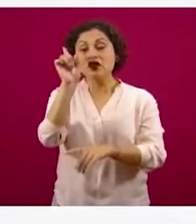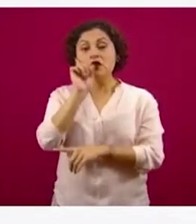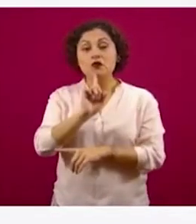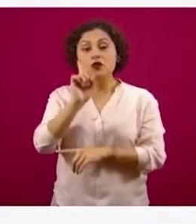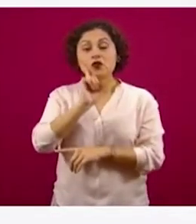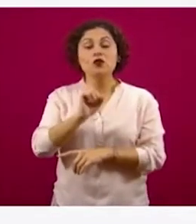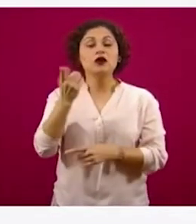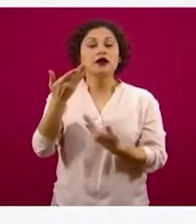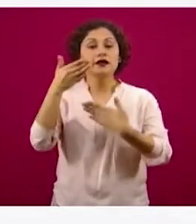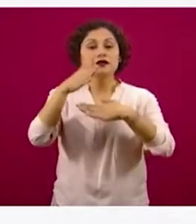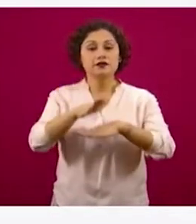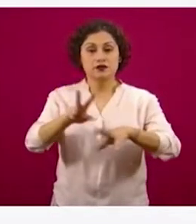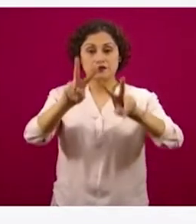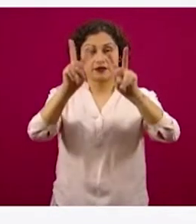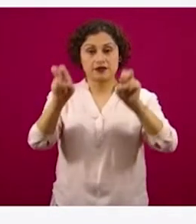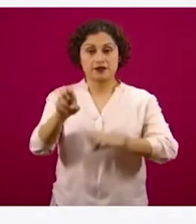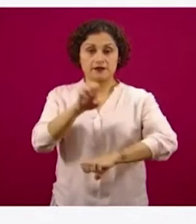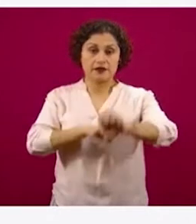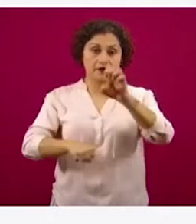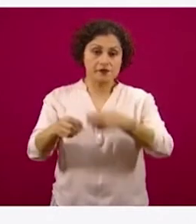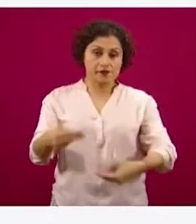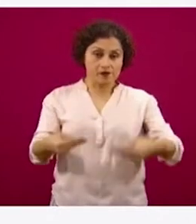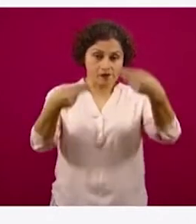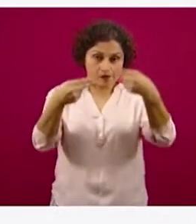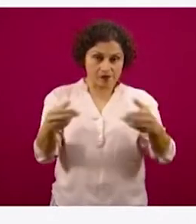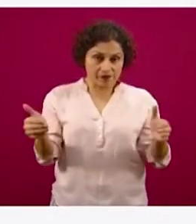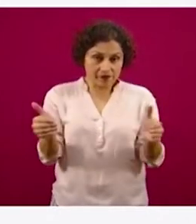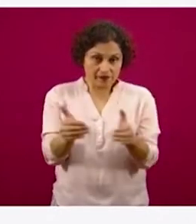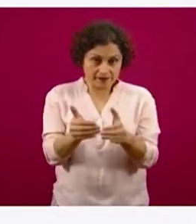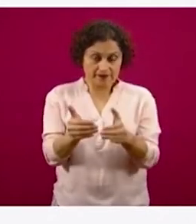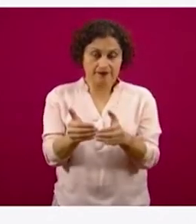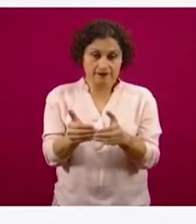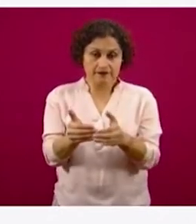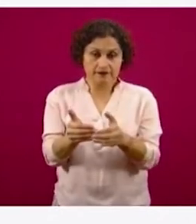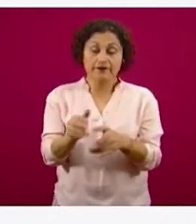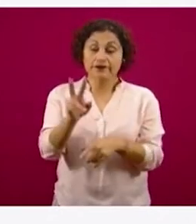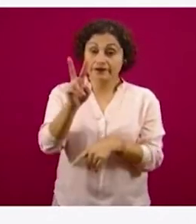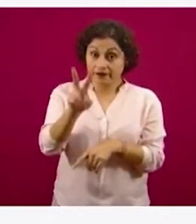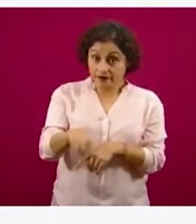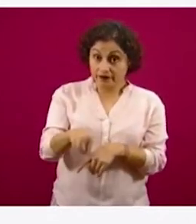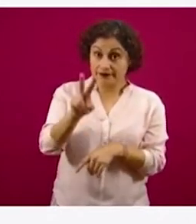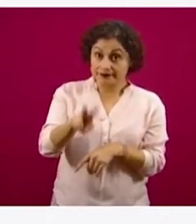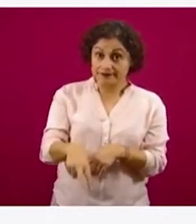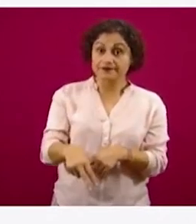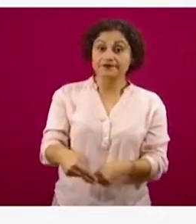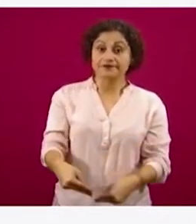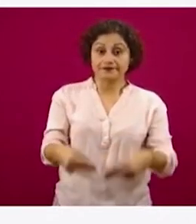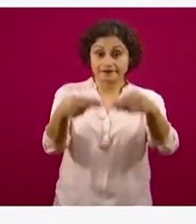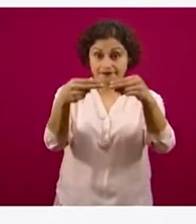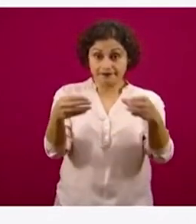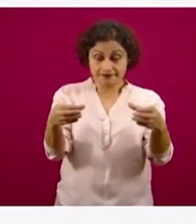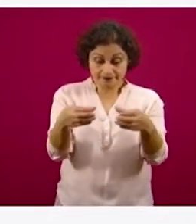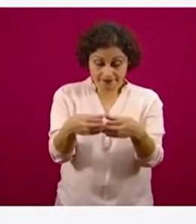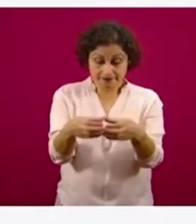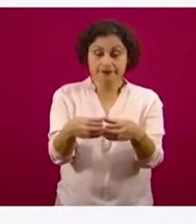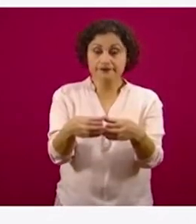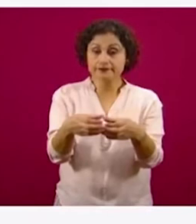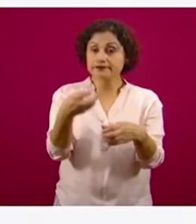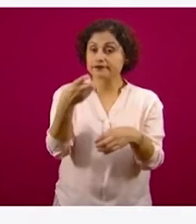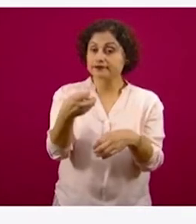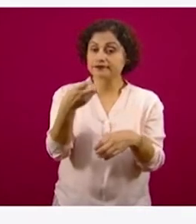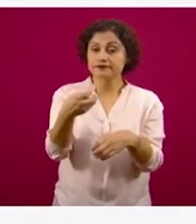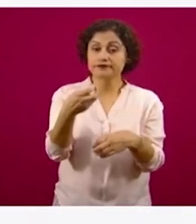los micronegocios. Además de que los micronegocios en sí mismos son una parte muy